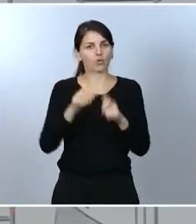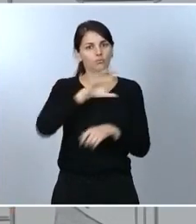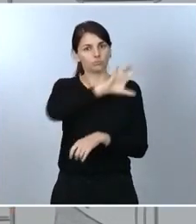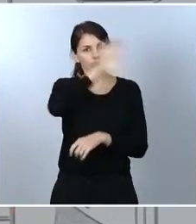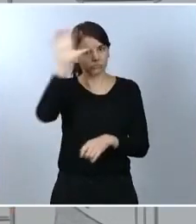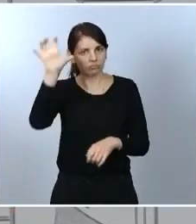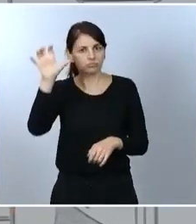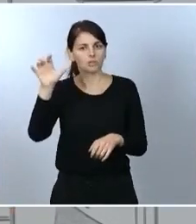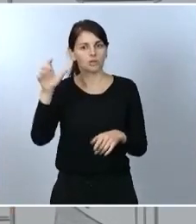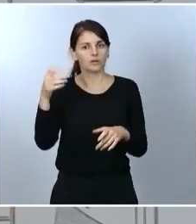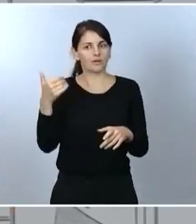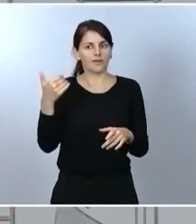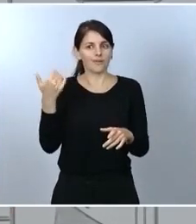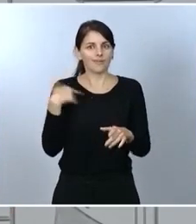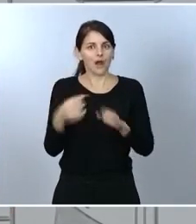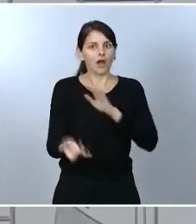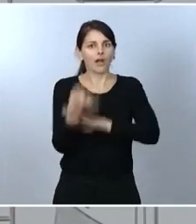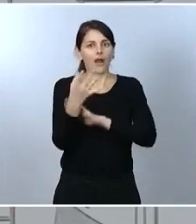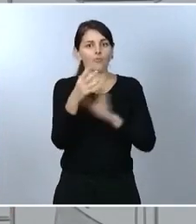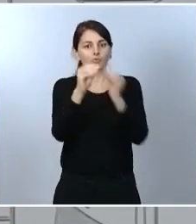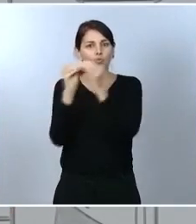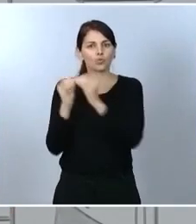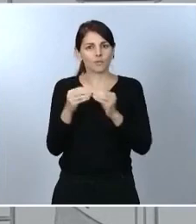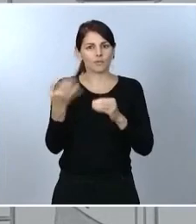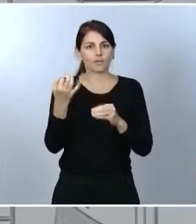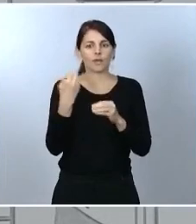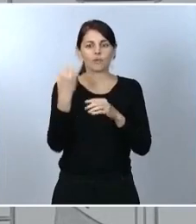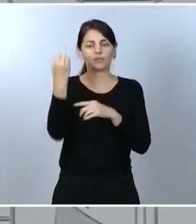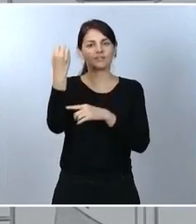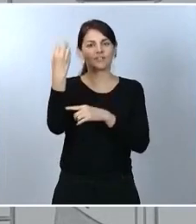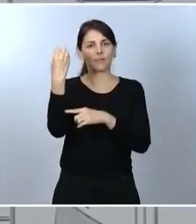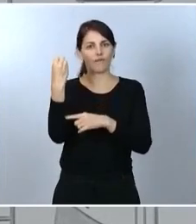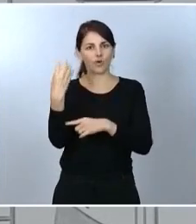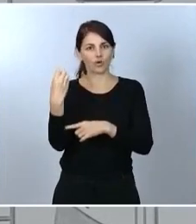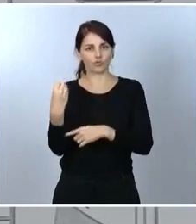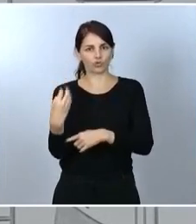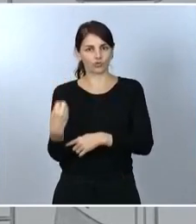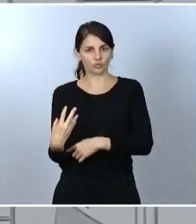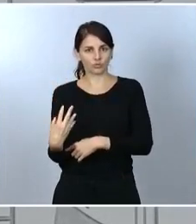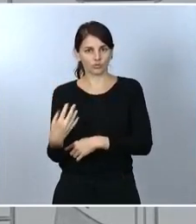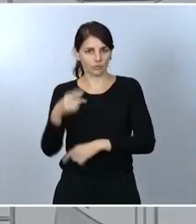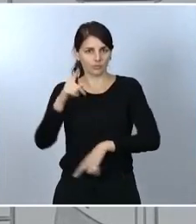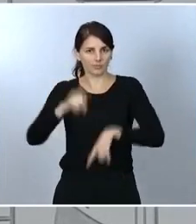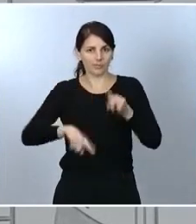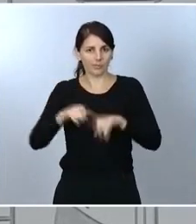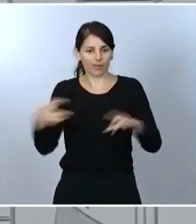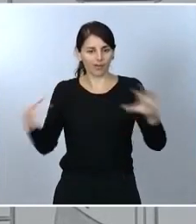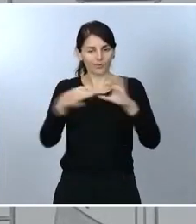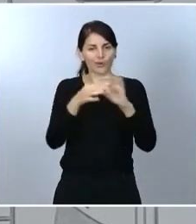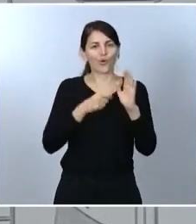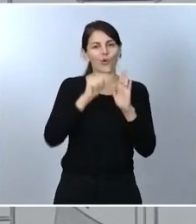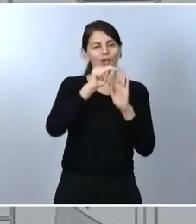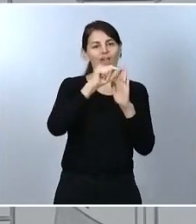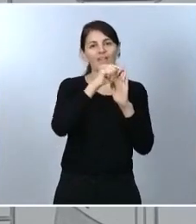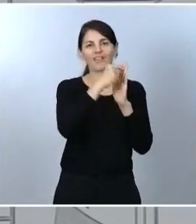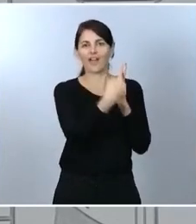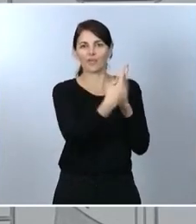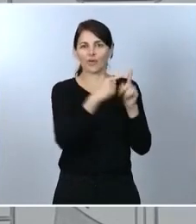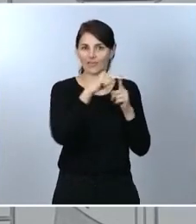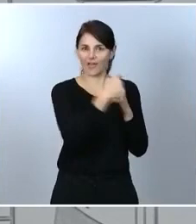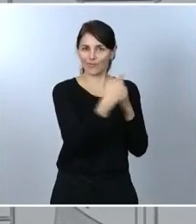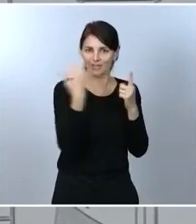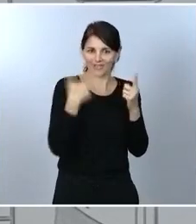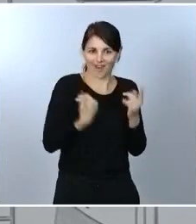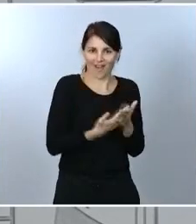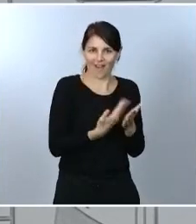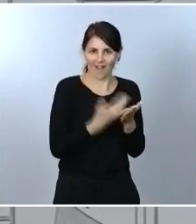en donde, en función de los indicadores acordados entre el Ministerio de Sanidad y las comunidades autónomas y sustentados en